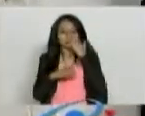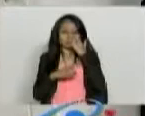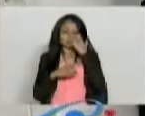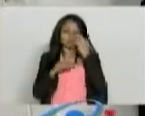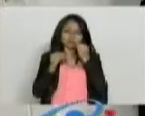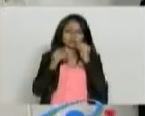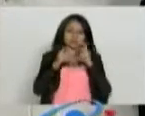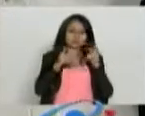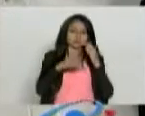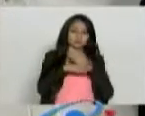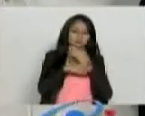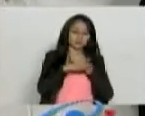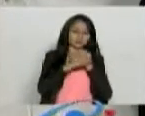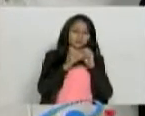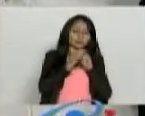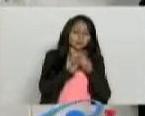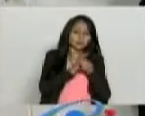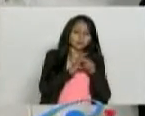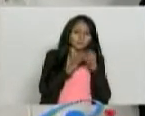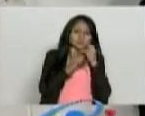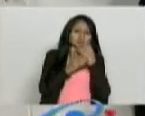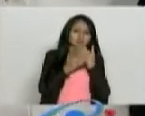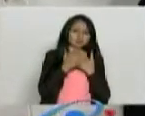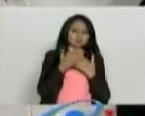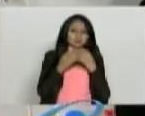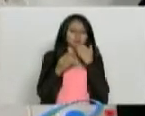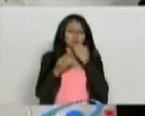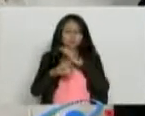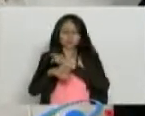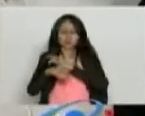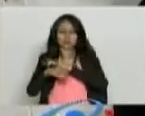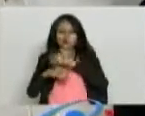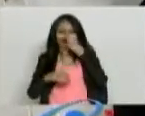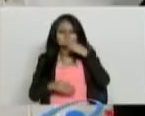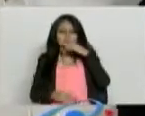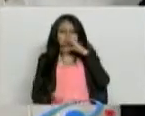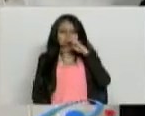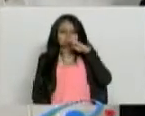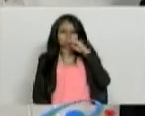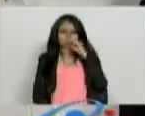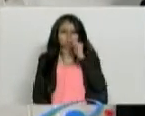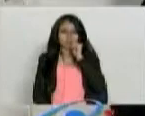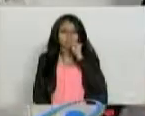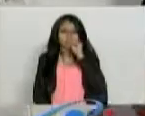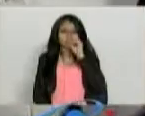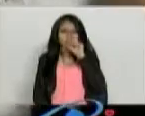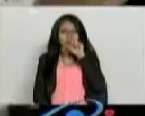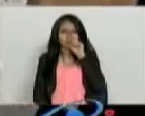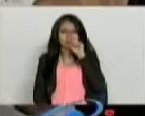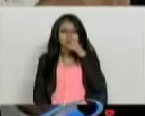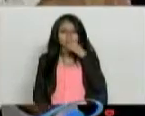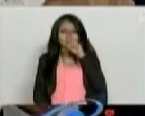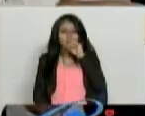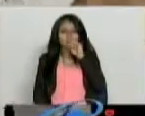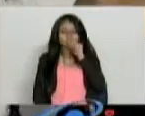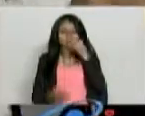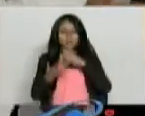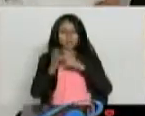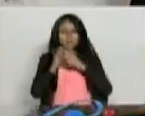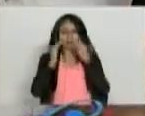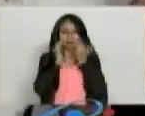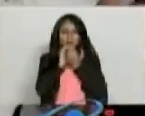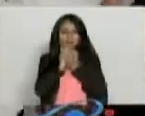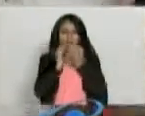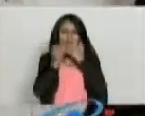bajitas. Hay una especialidad en la medicina que se llama hematología. Y hay otra subespecialidad que es